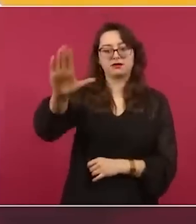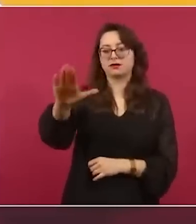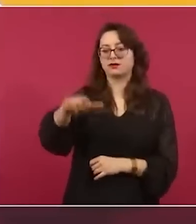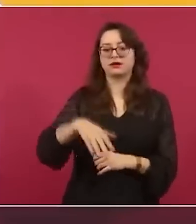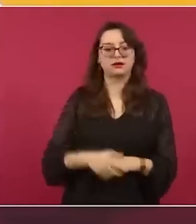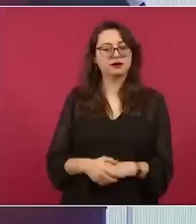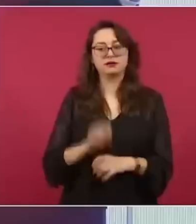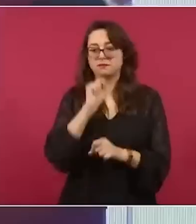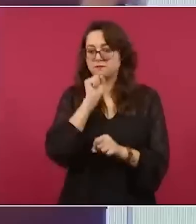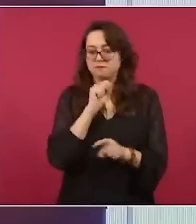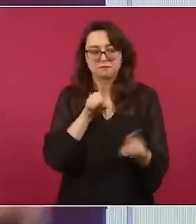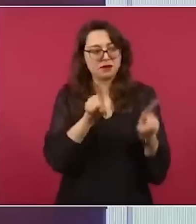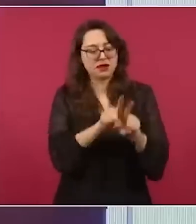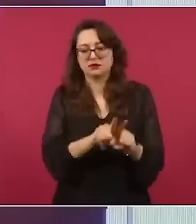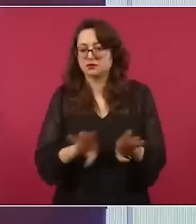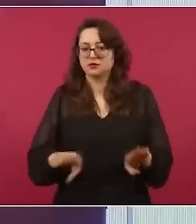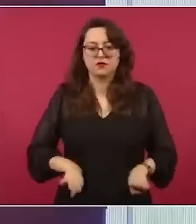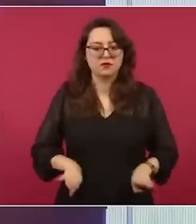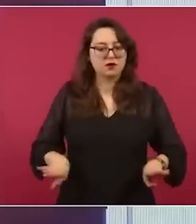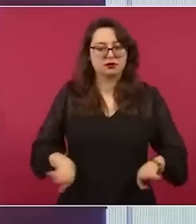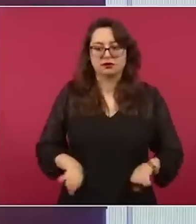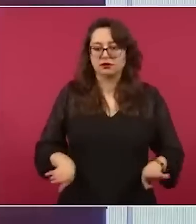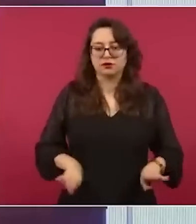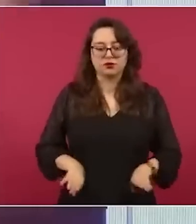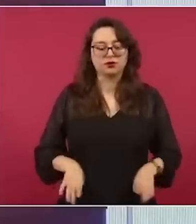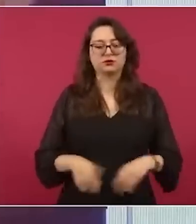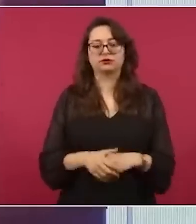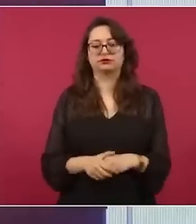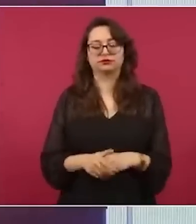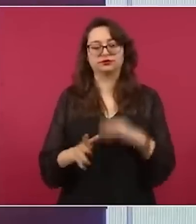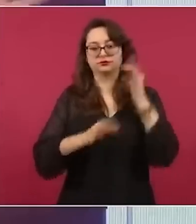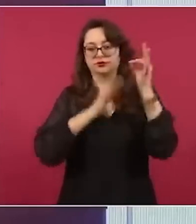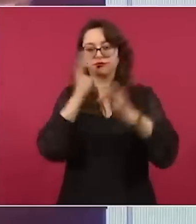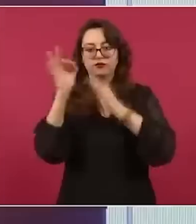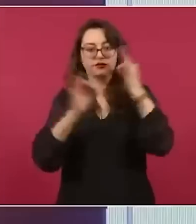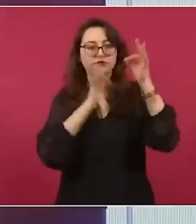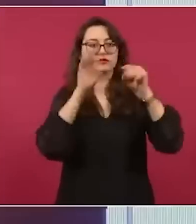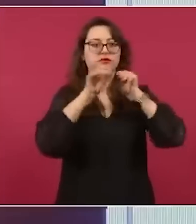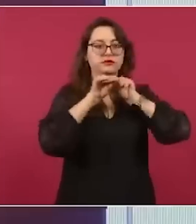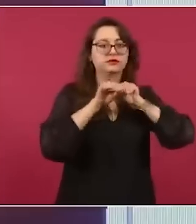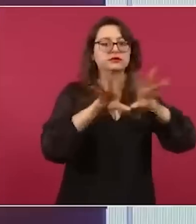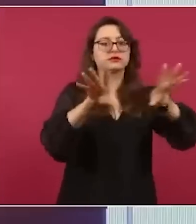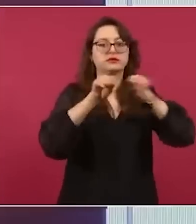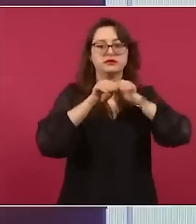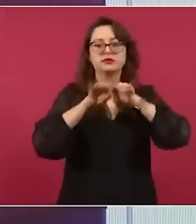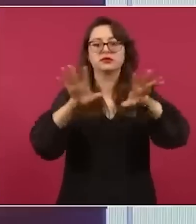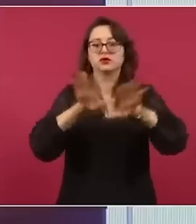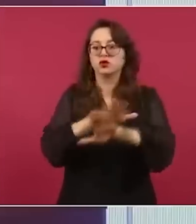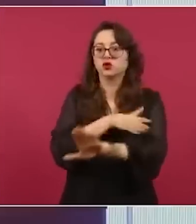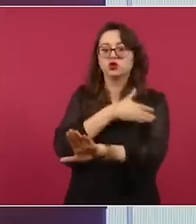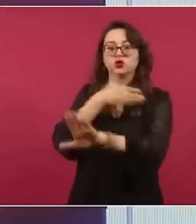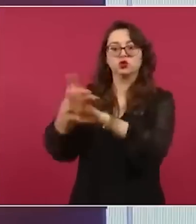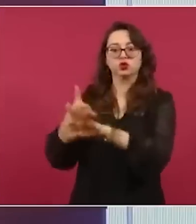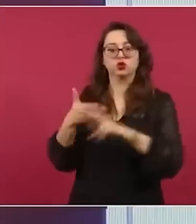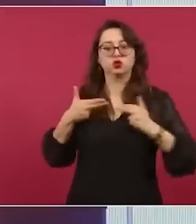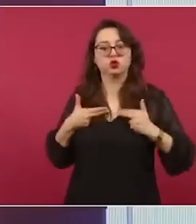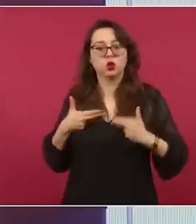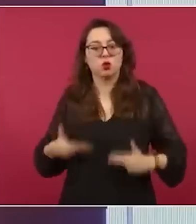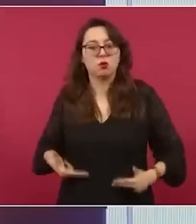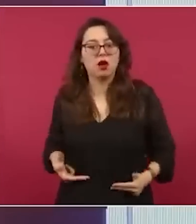propaganda de Goebbels,